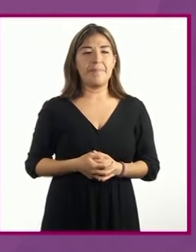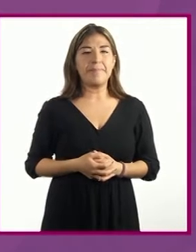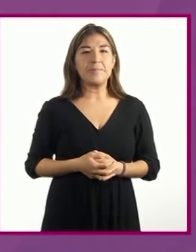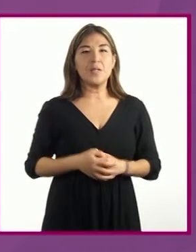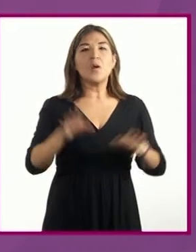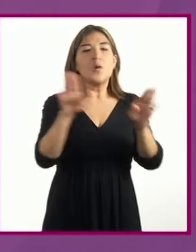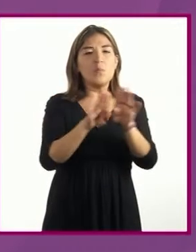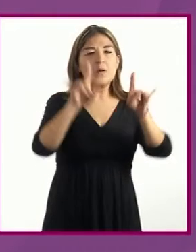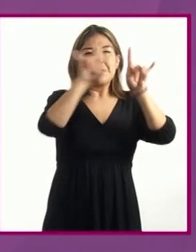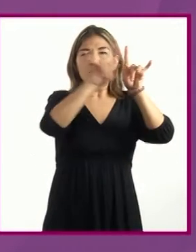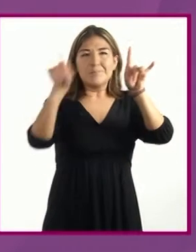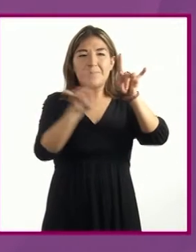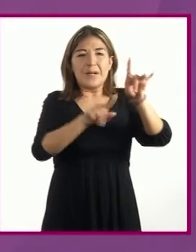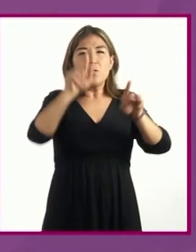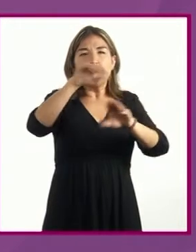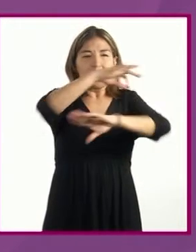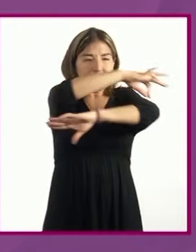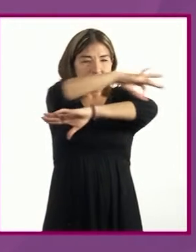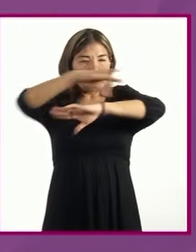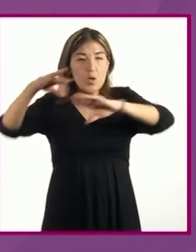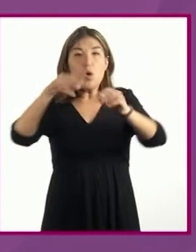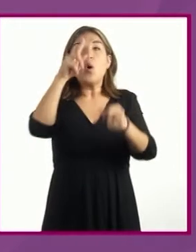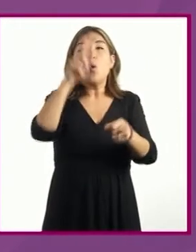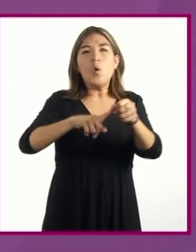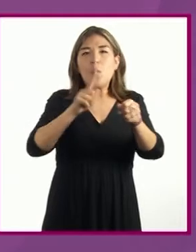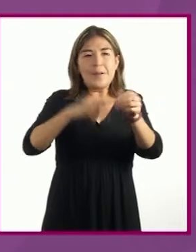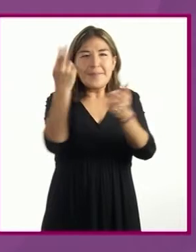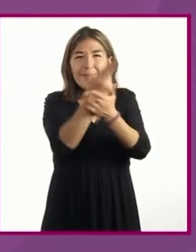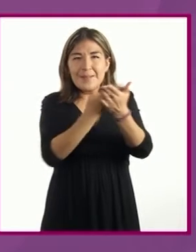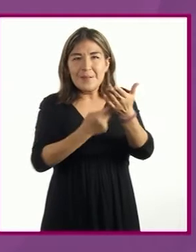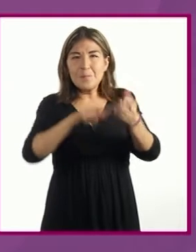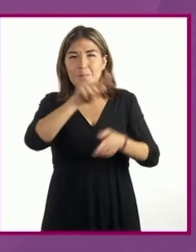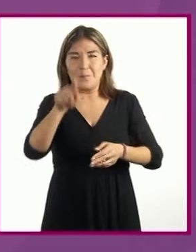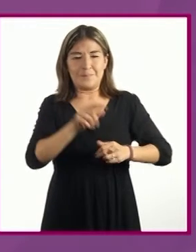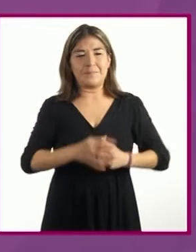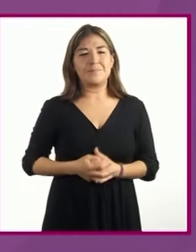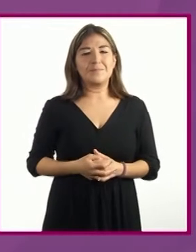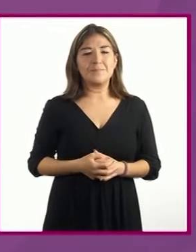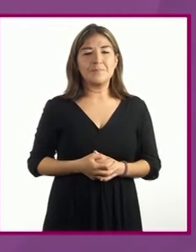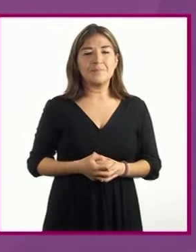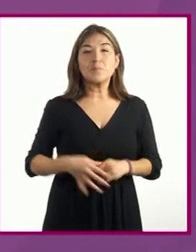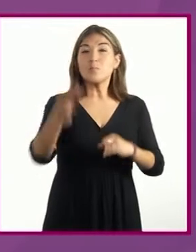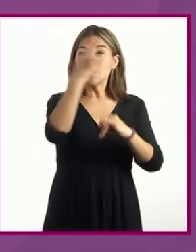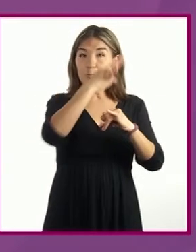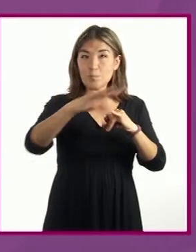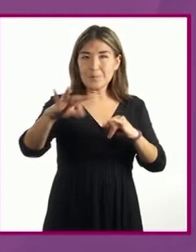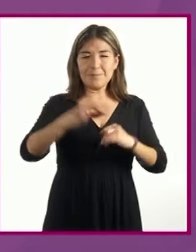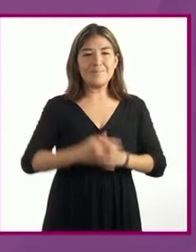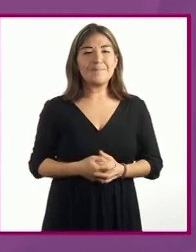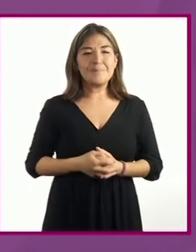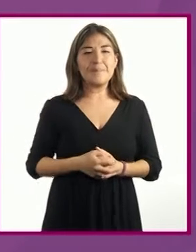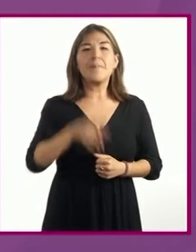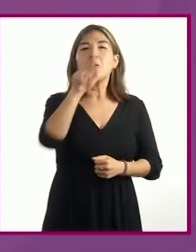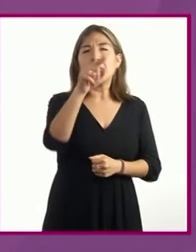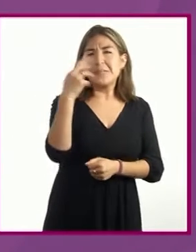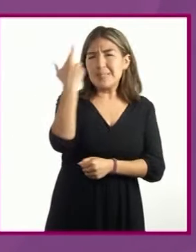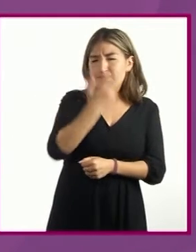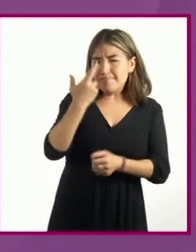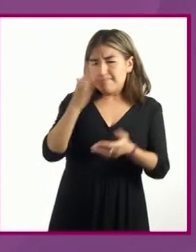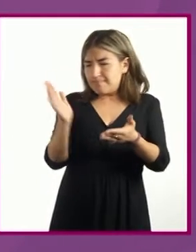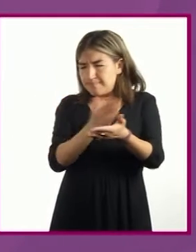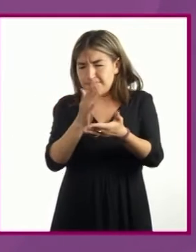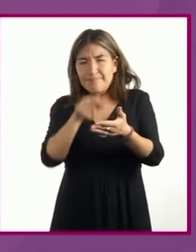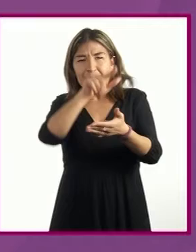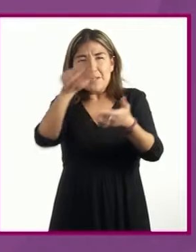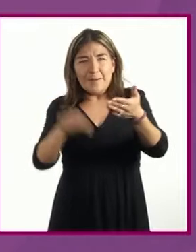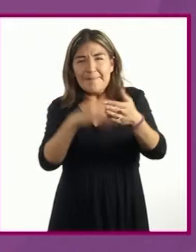Delinea los contornos y colorea los dibujos. Por último, examina todos los